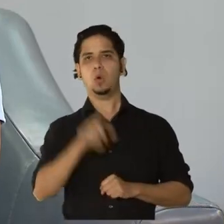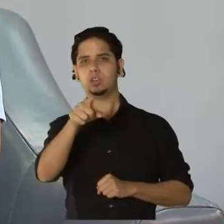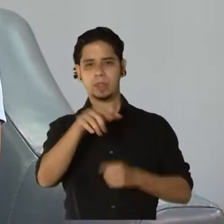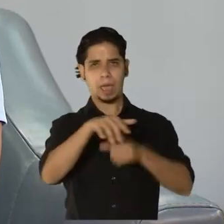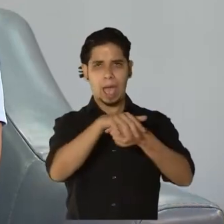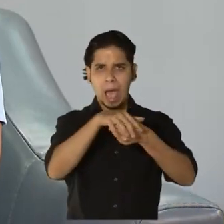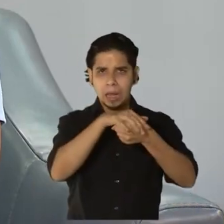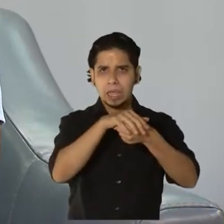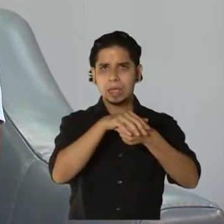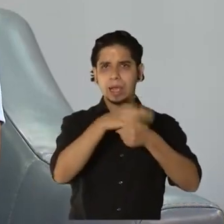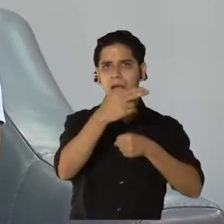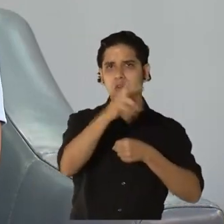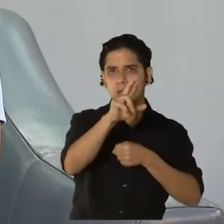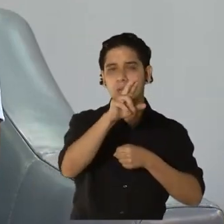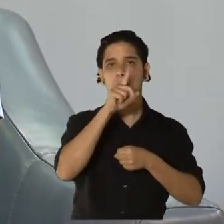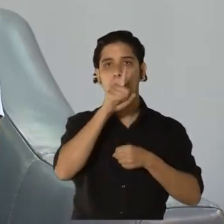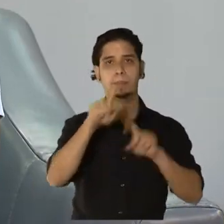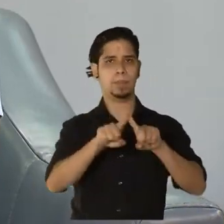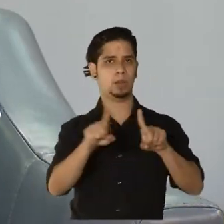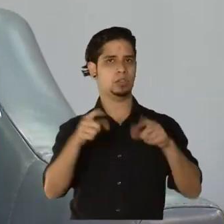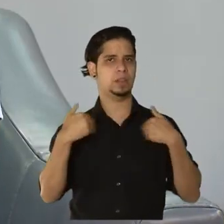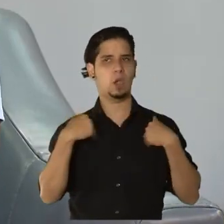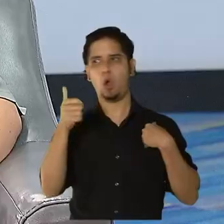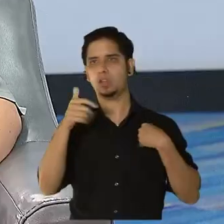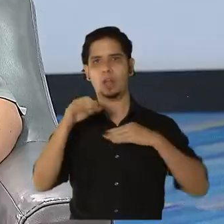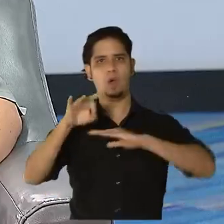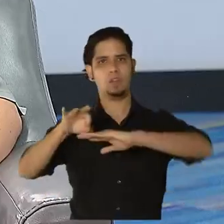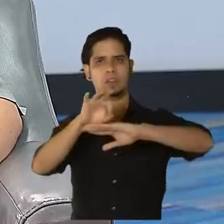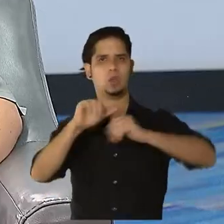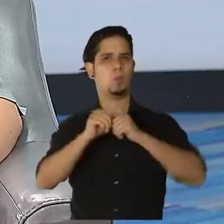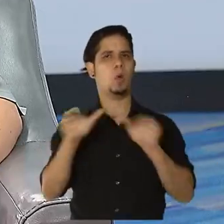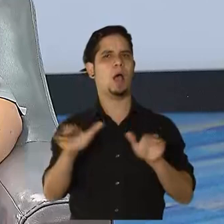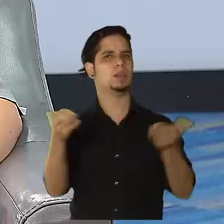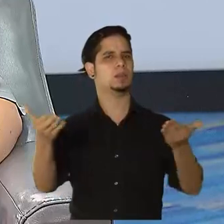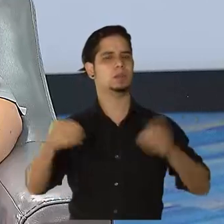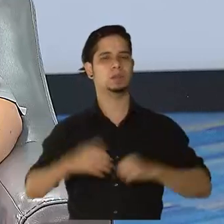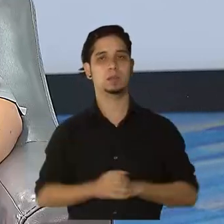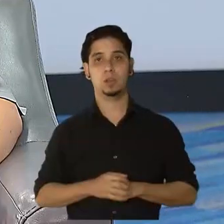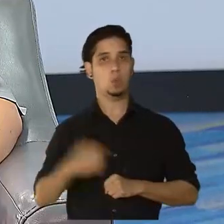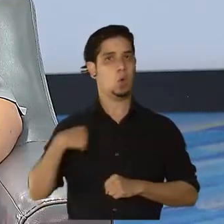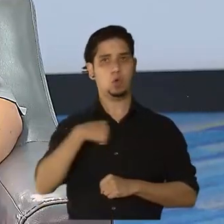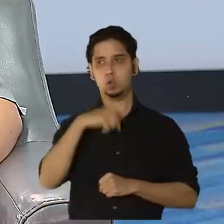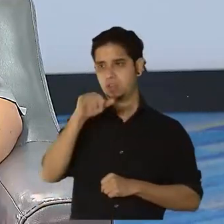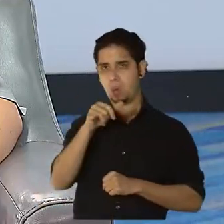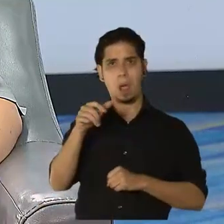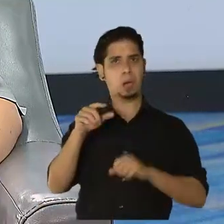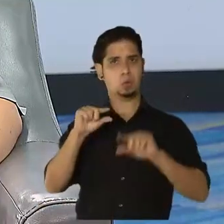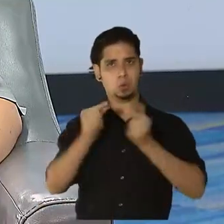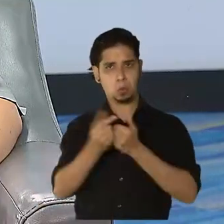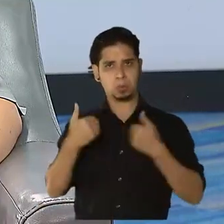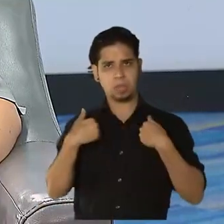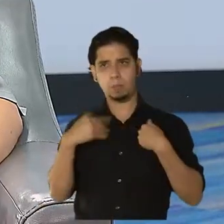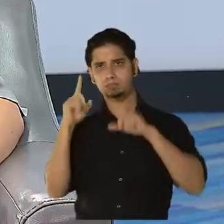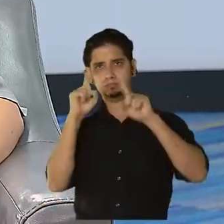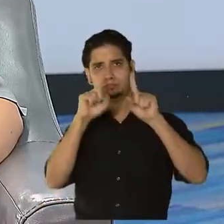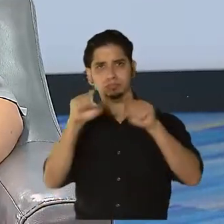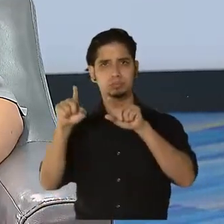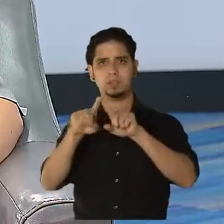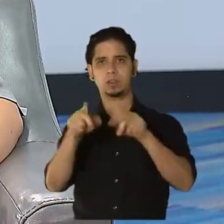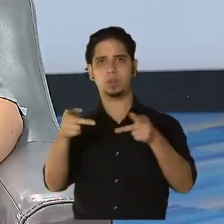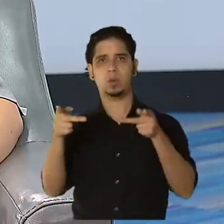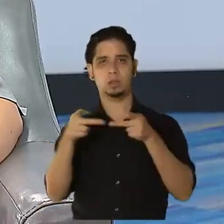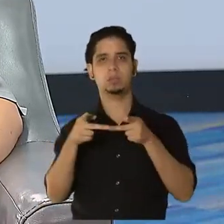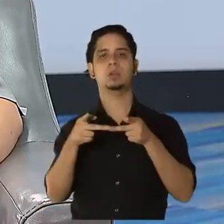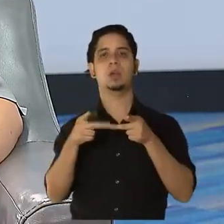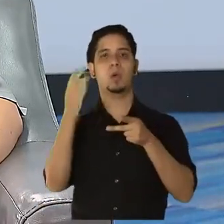tienen capítulos y oficinas satelitales. ¿Cómo lo hacen? No, salimos desde San Juan, salen los grupos, porque en un solo